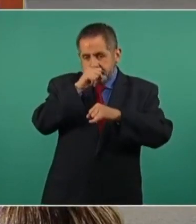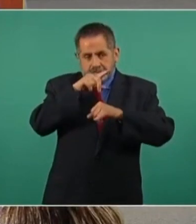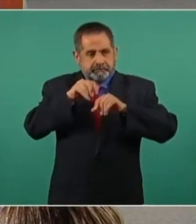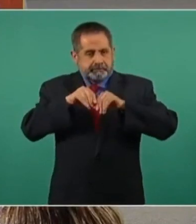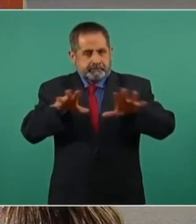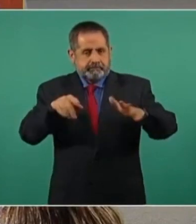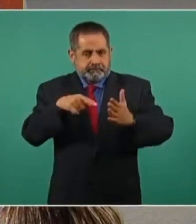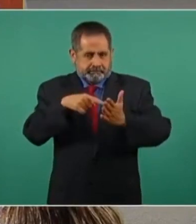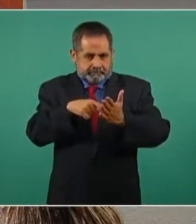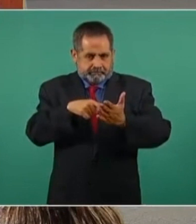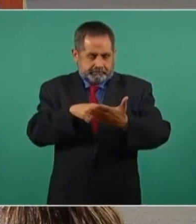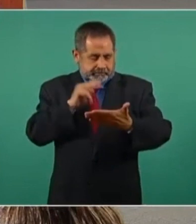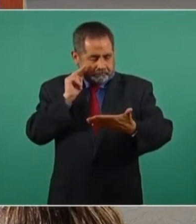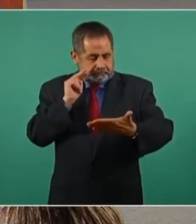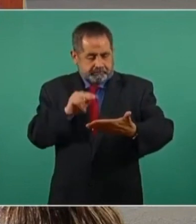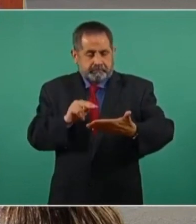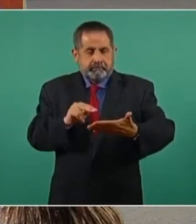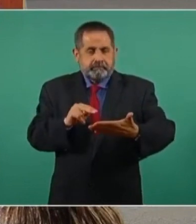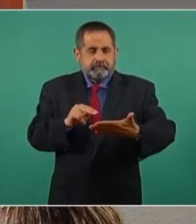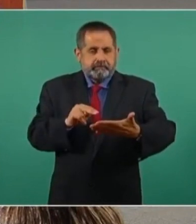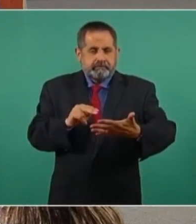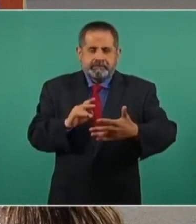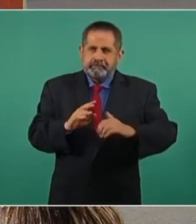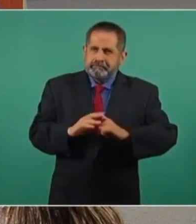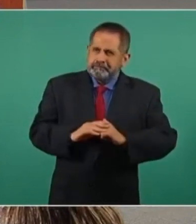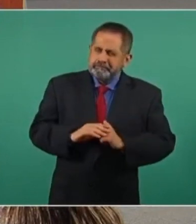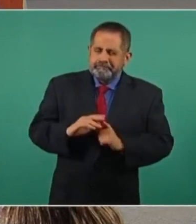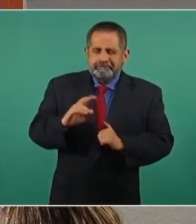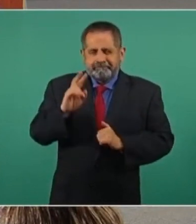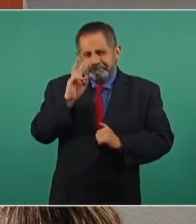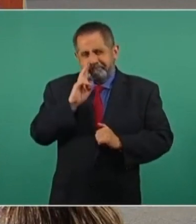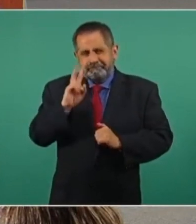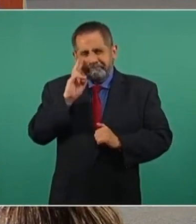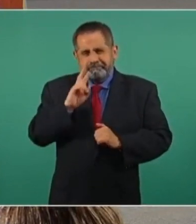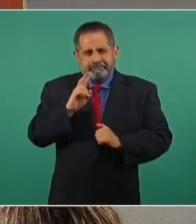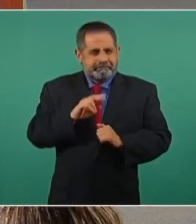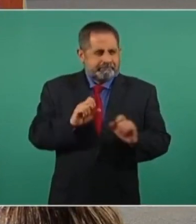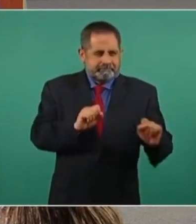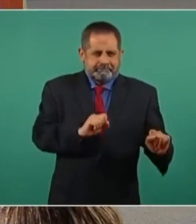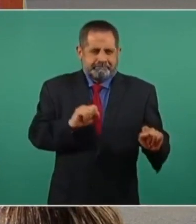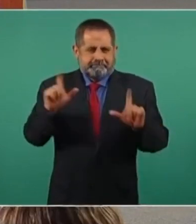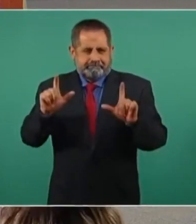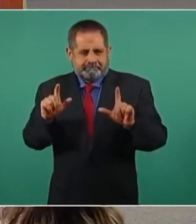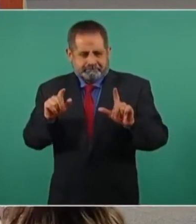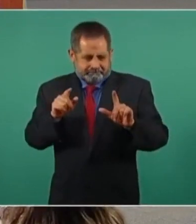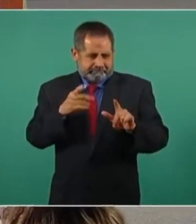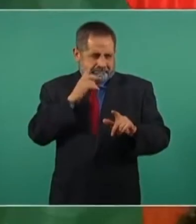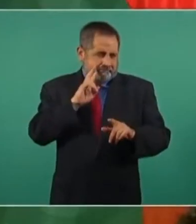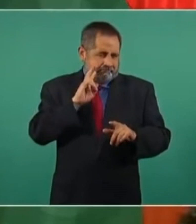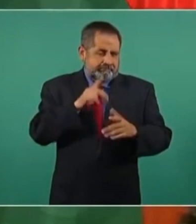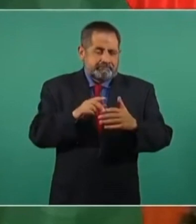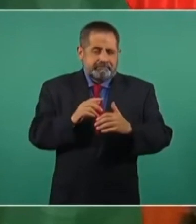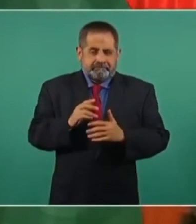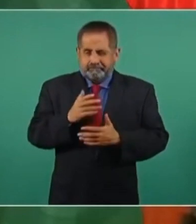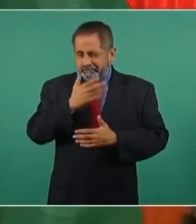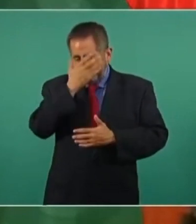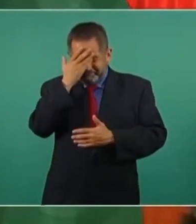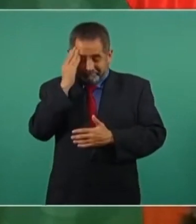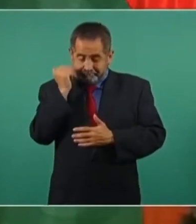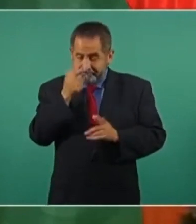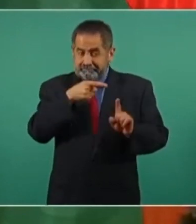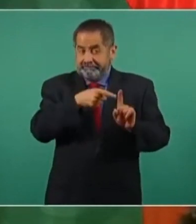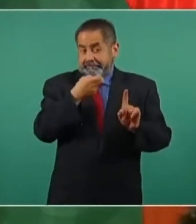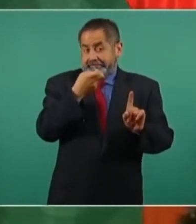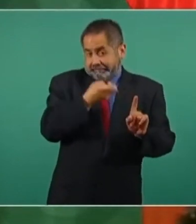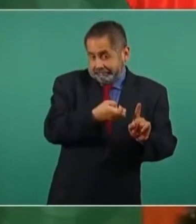sería bueno que se pusiera, no sé si sea él,